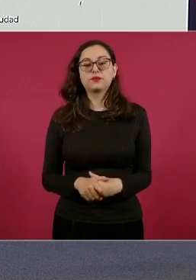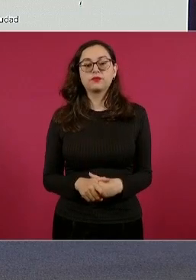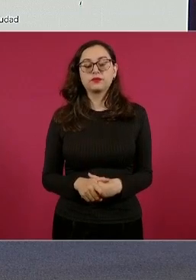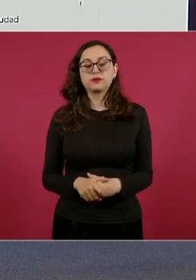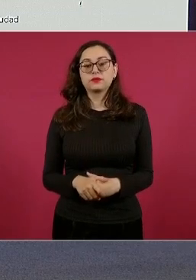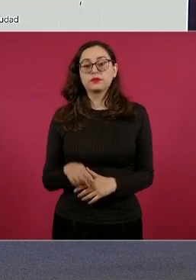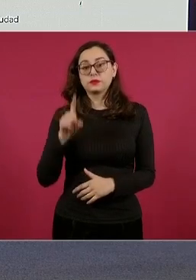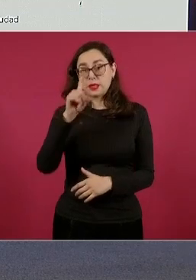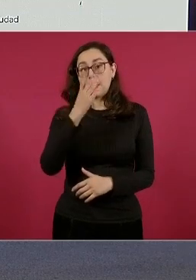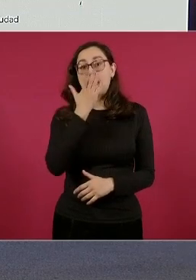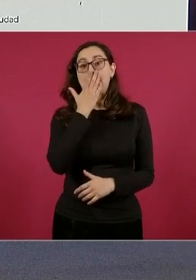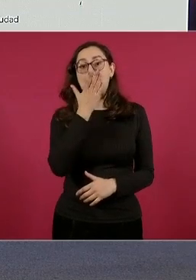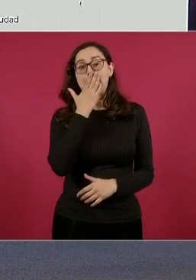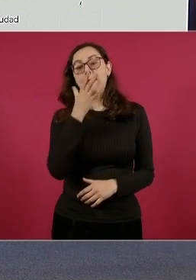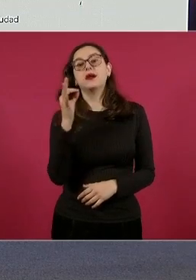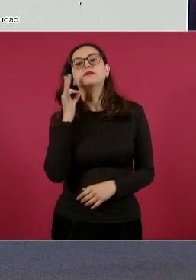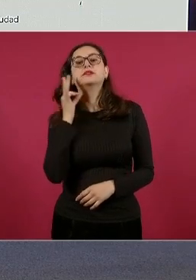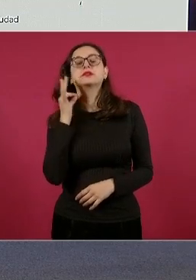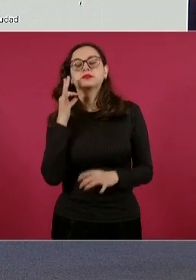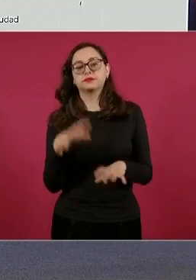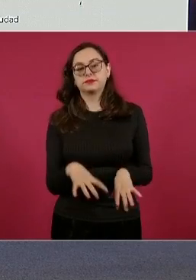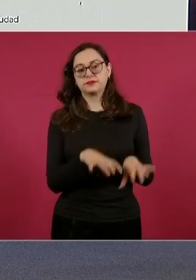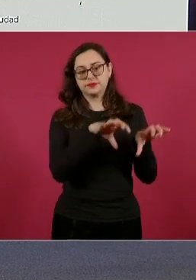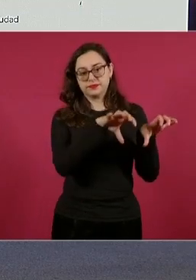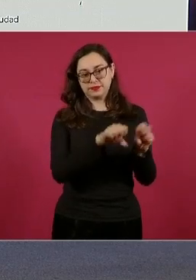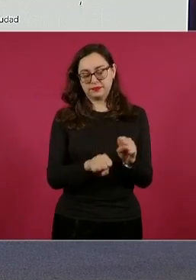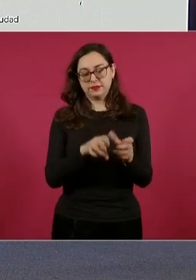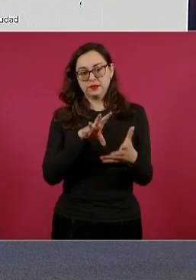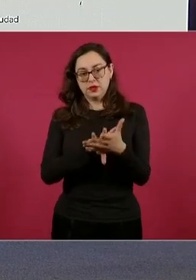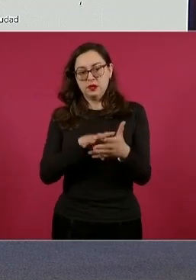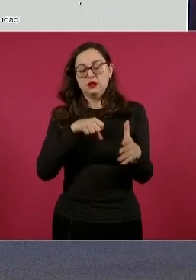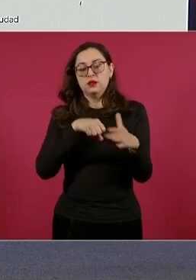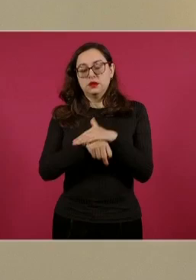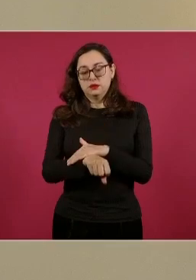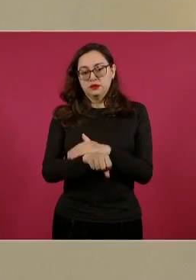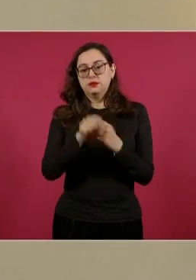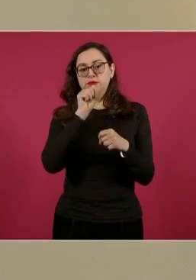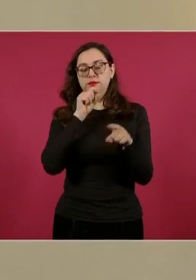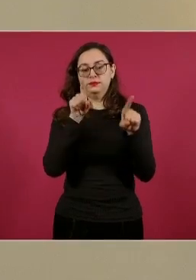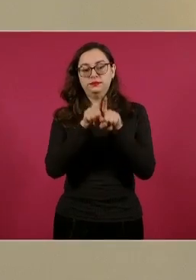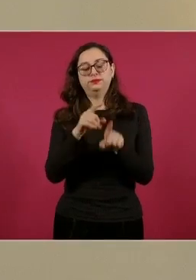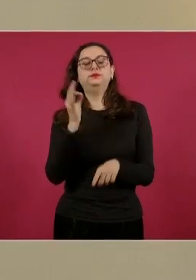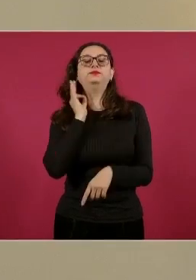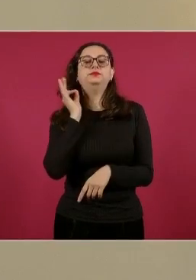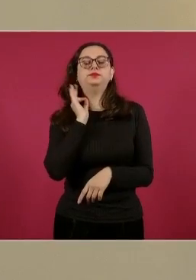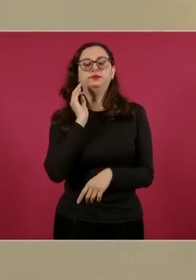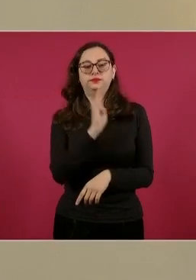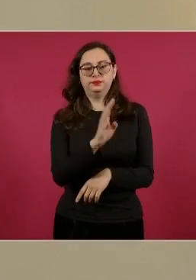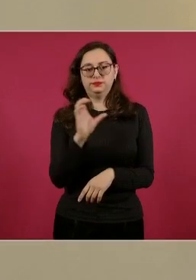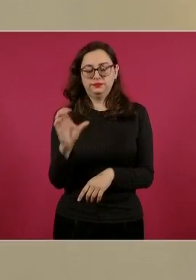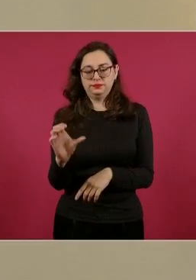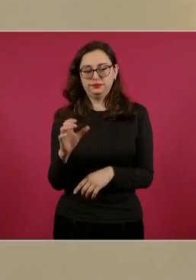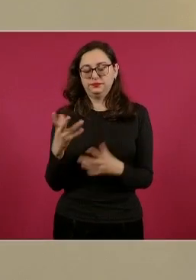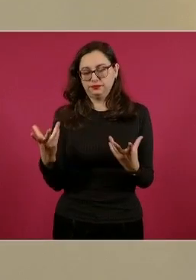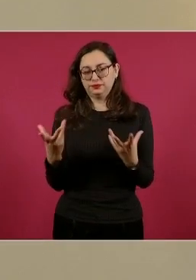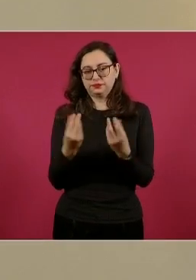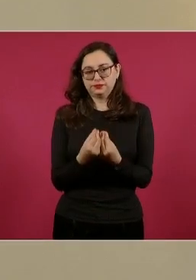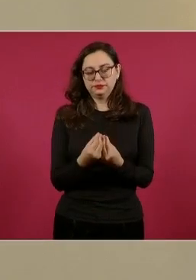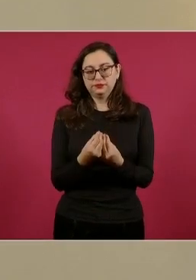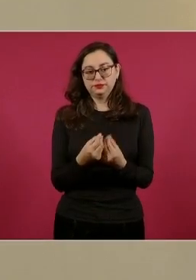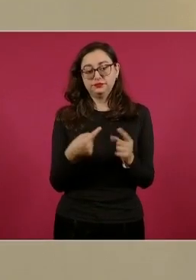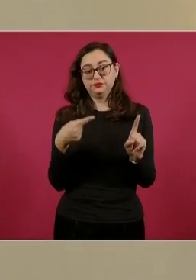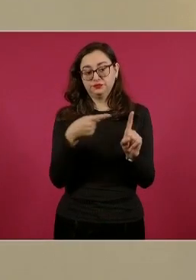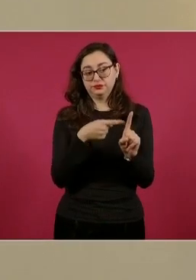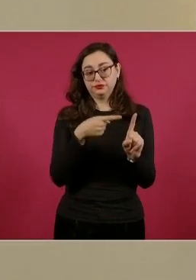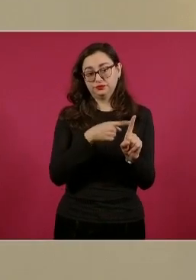Sonora, por la Fiscalía de Sonora, en coordinación con la Fiscalía de Baja California, por su probable responsabilidad en el delito